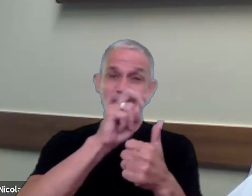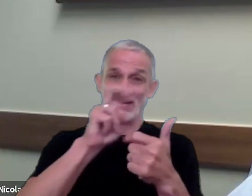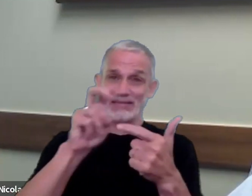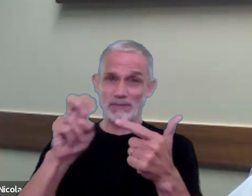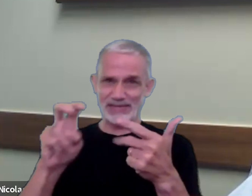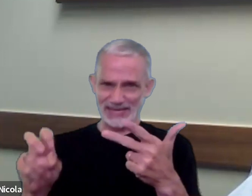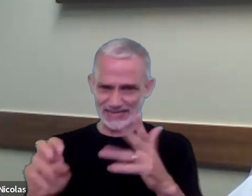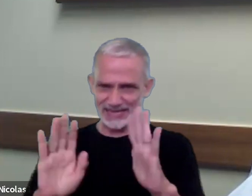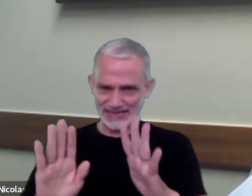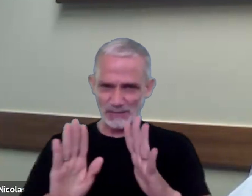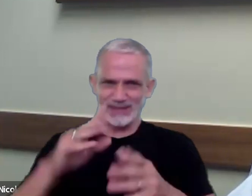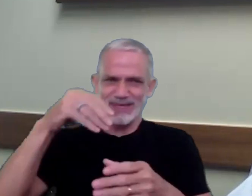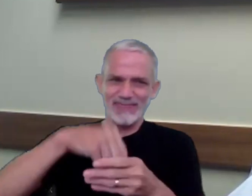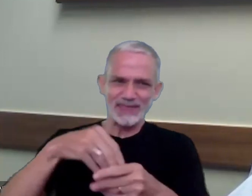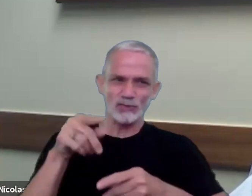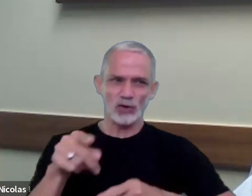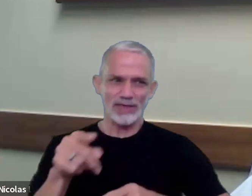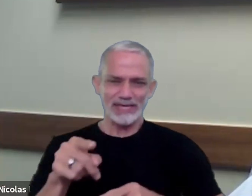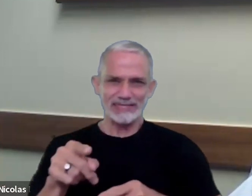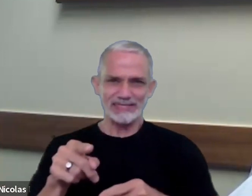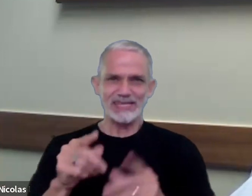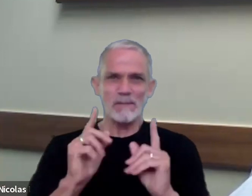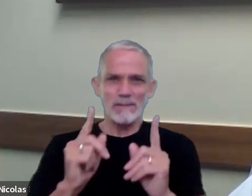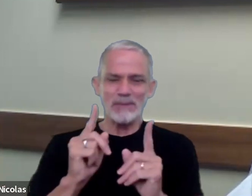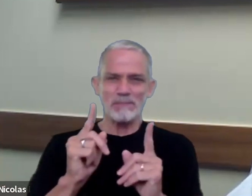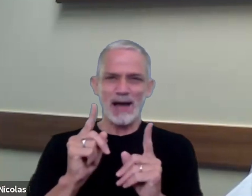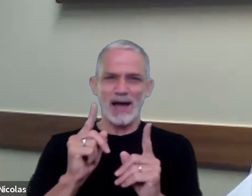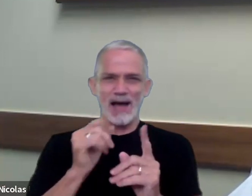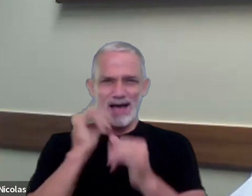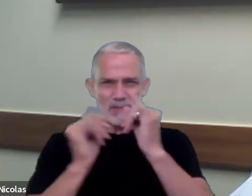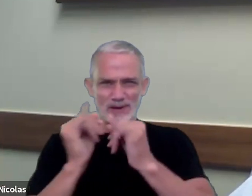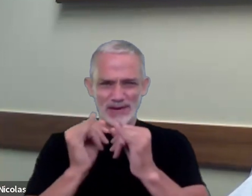aspectos dentro de la misma descripción